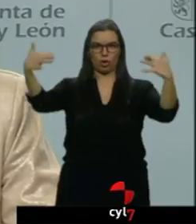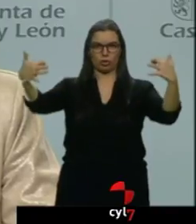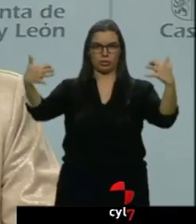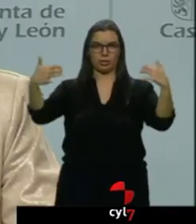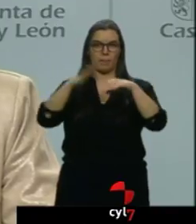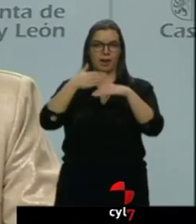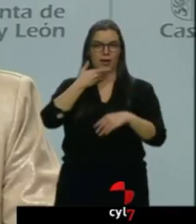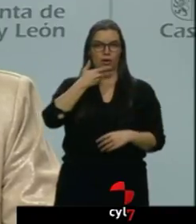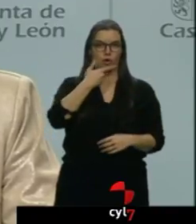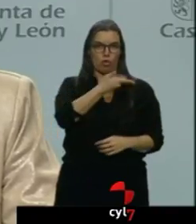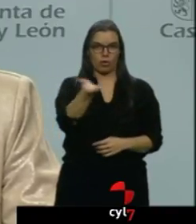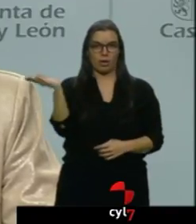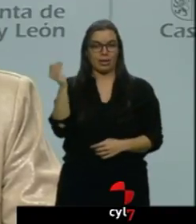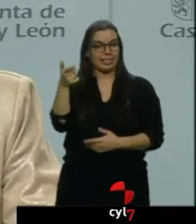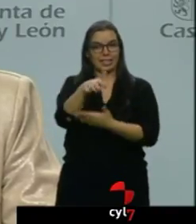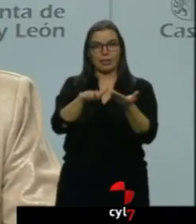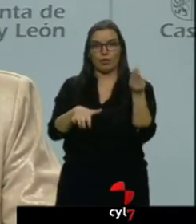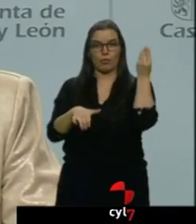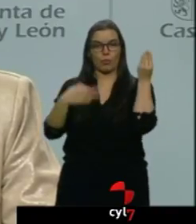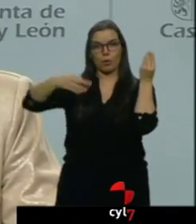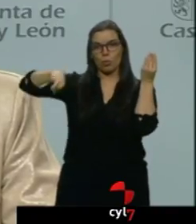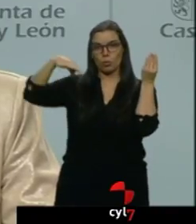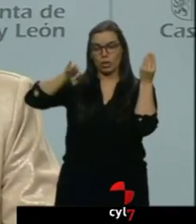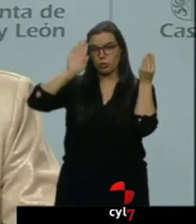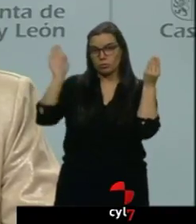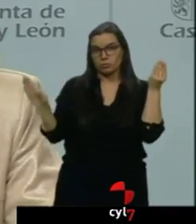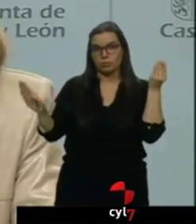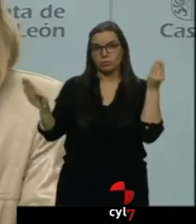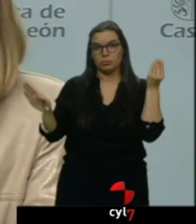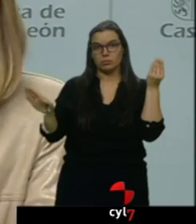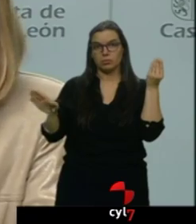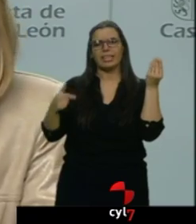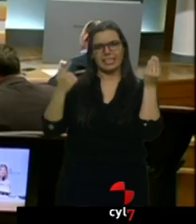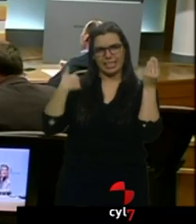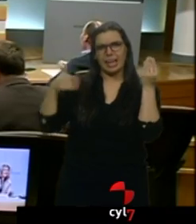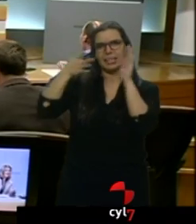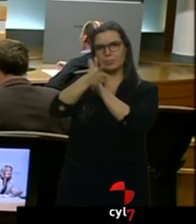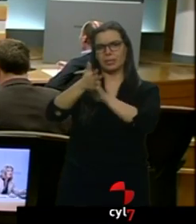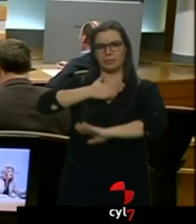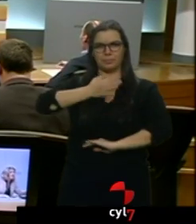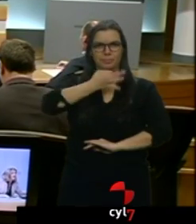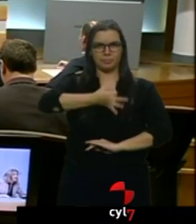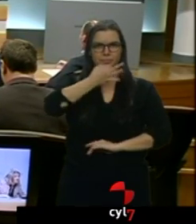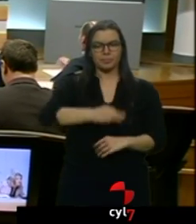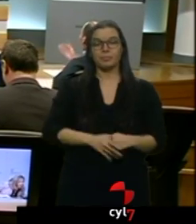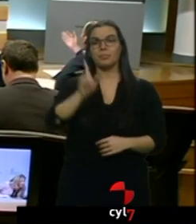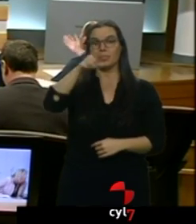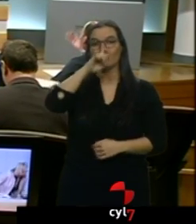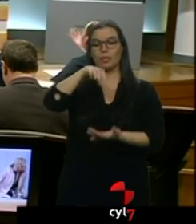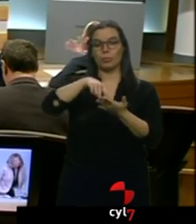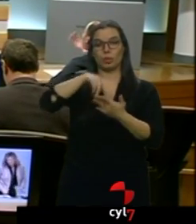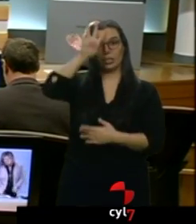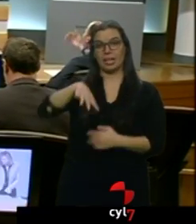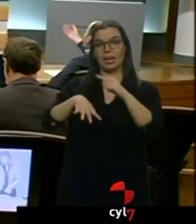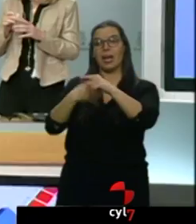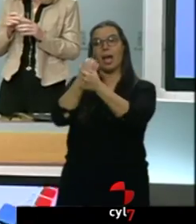Por lo tanto, ese es el único informe del que yo he tenido conocimiento y del que hablé en mi intervención. Y recuerda que el impuesto catalán, a pesar de